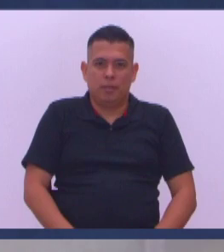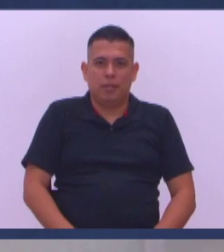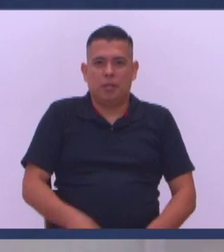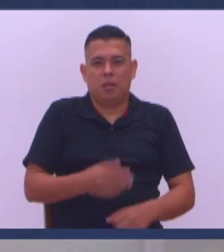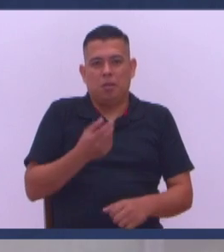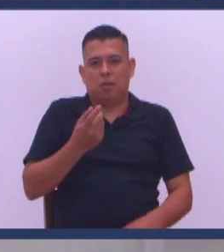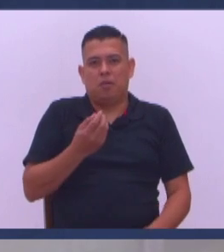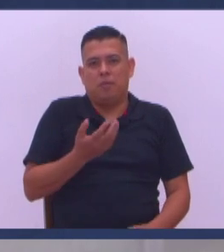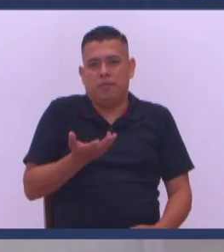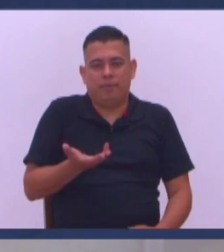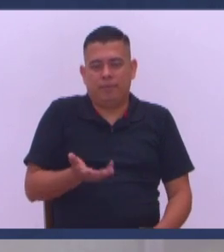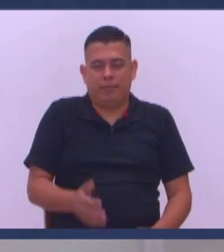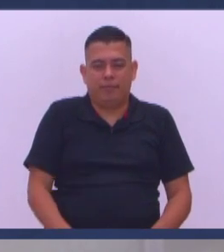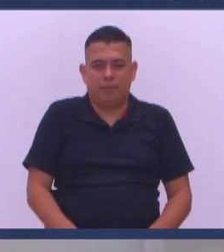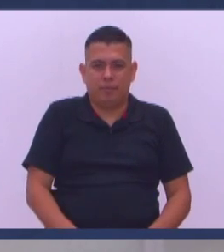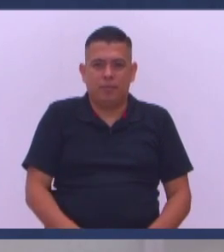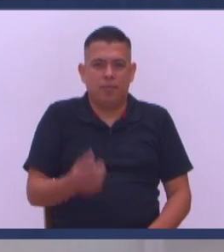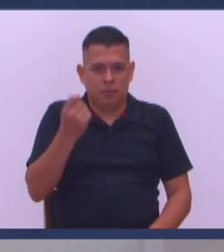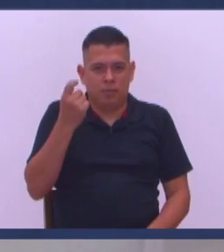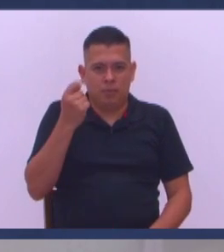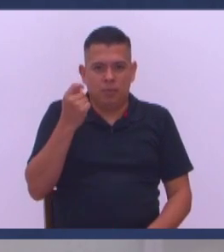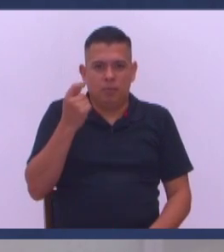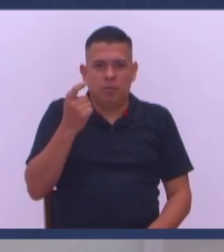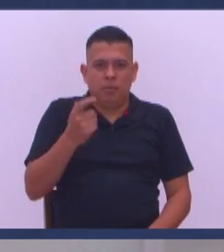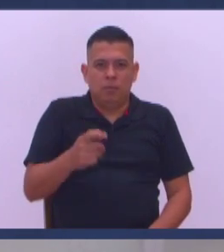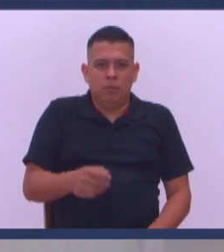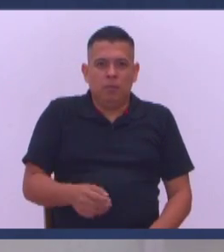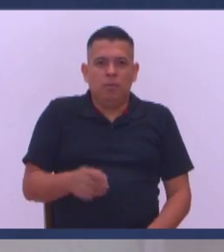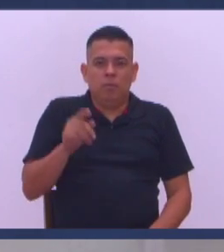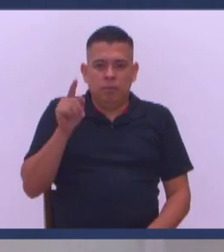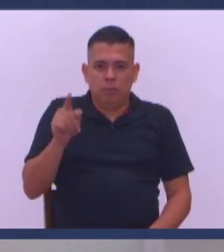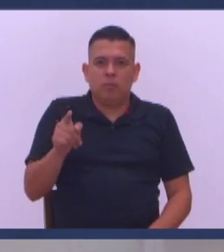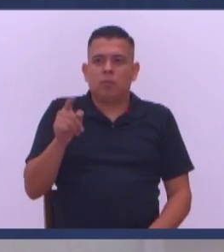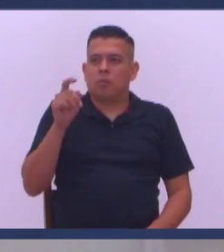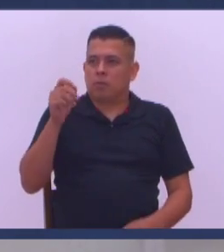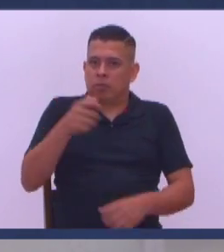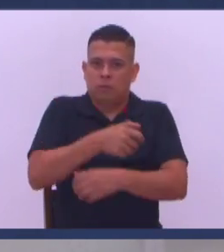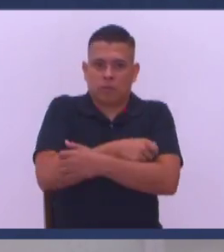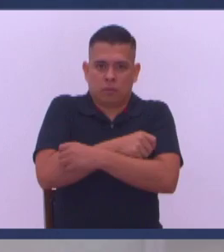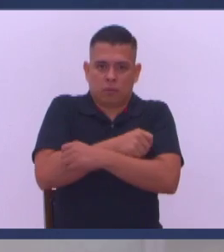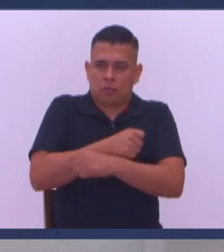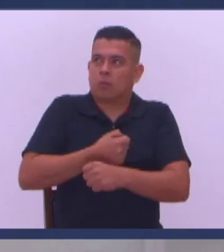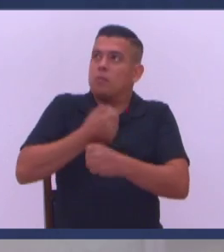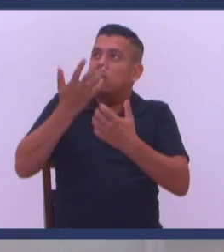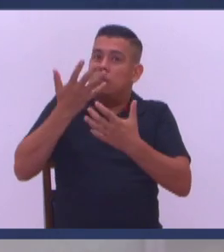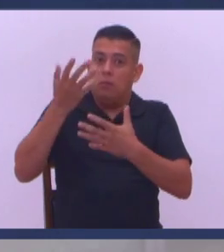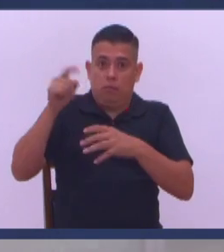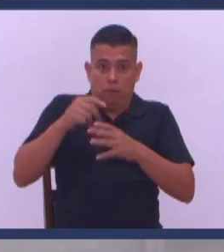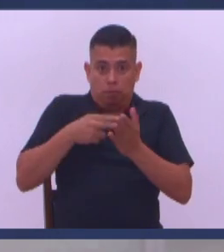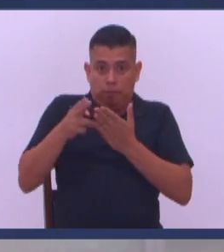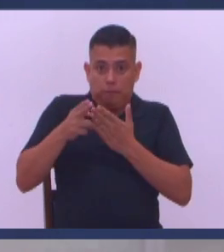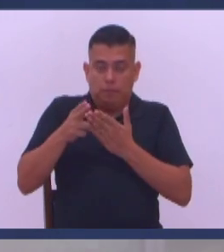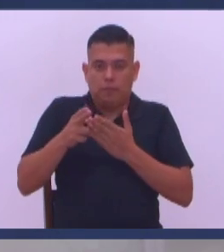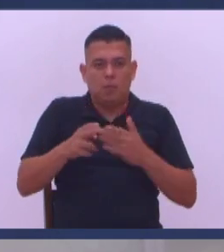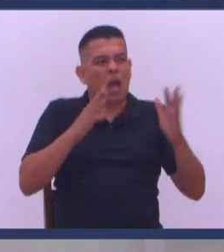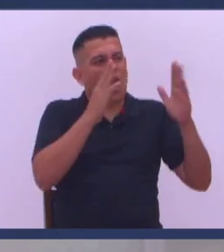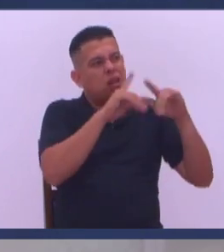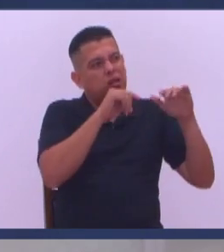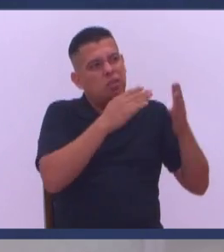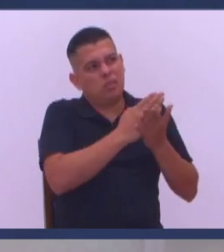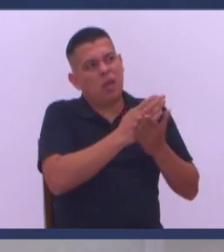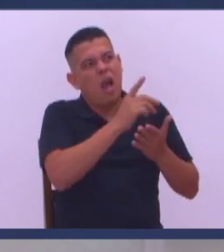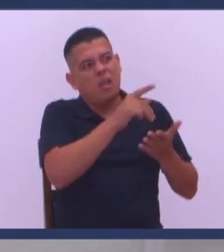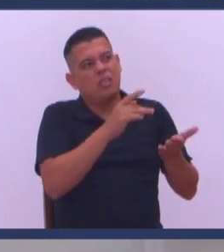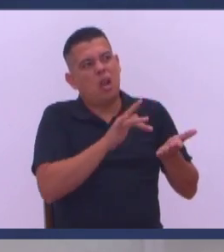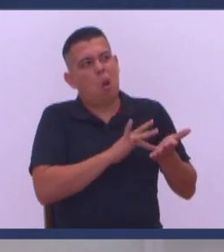Es un gran acabado ¿Cuánto entiendes Lo que estoy diciendo? Eso vale oro Ante Dios Yo a la iglesia No voy Porque voy a ver Que